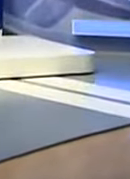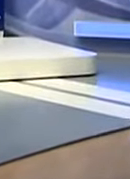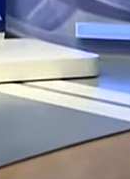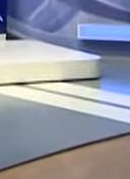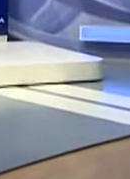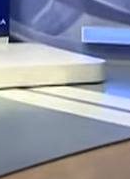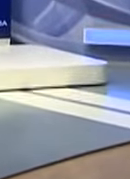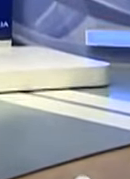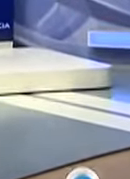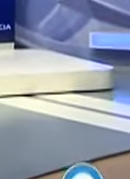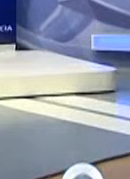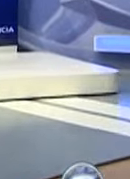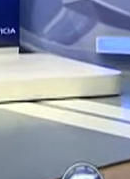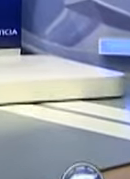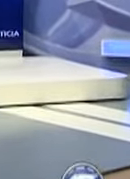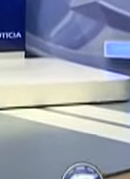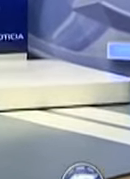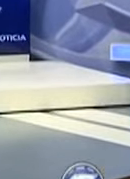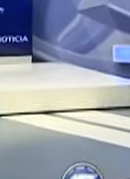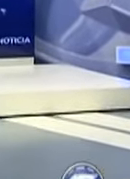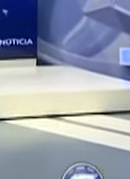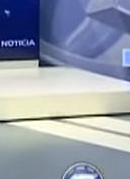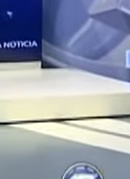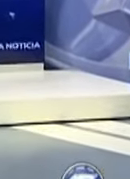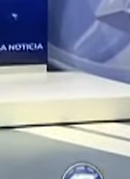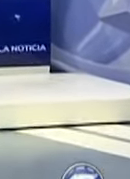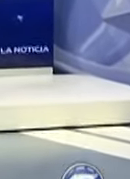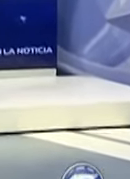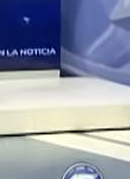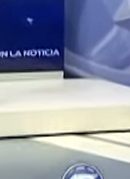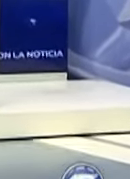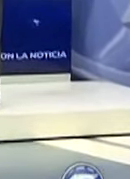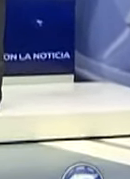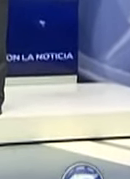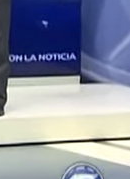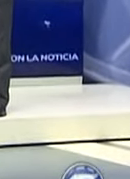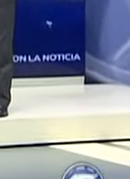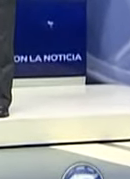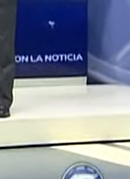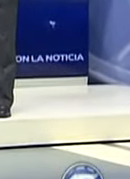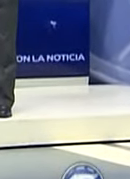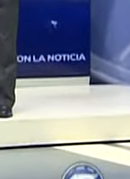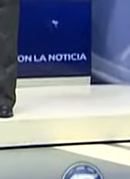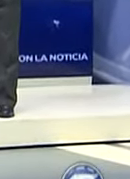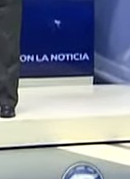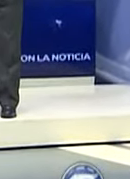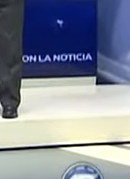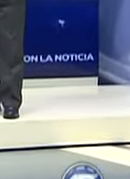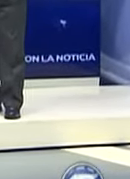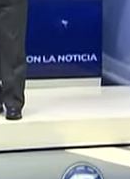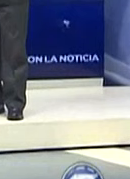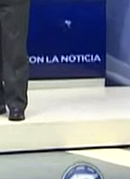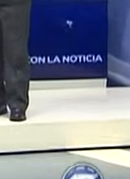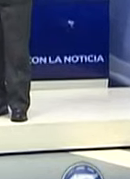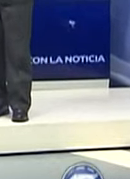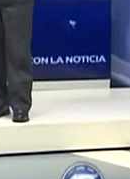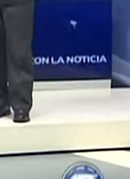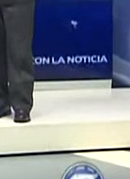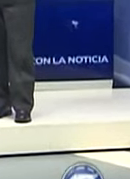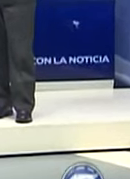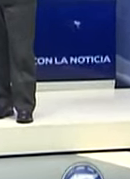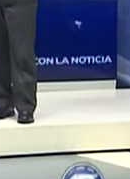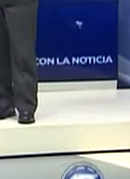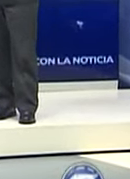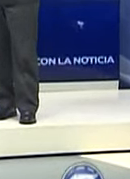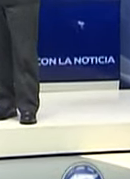Muy buenas noches, bienvenidos a esta emisión de domingo Como siempre es un verdadero gusto poder estar con ustedes Informándoles de todo lo que ocurre en nuestro país, en el mundo Y por supuesto también en los